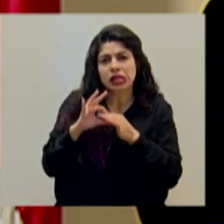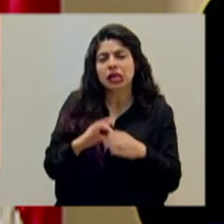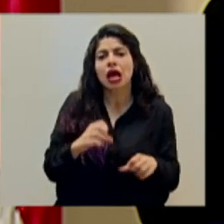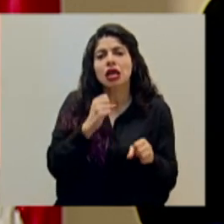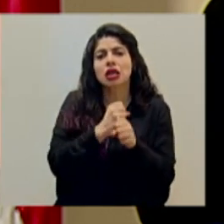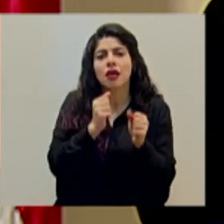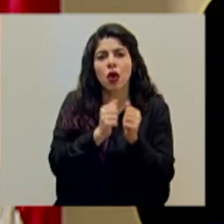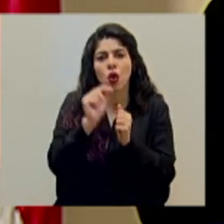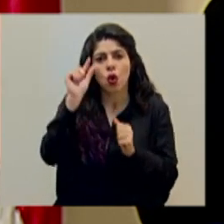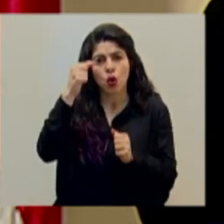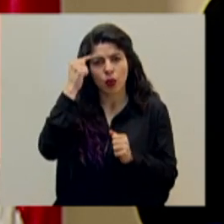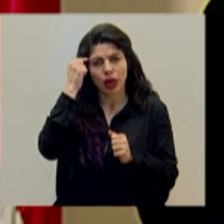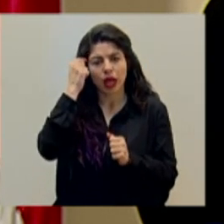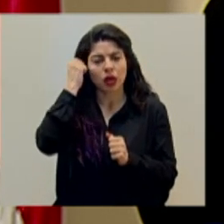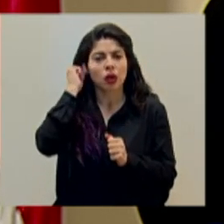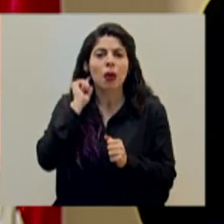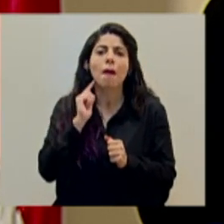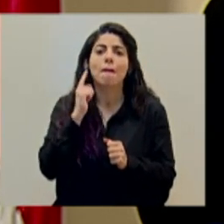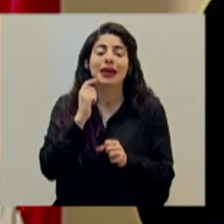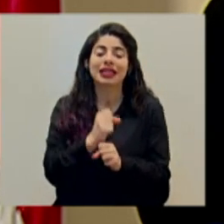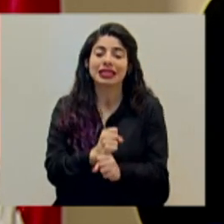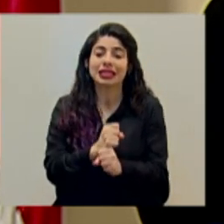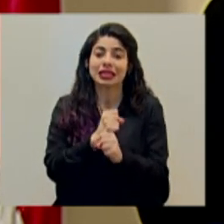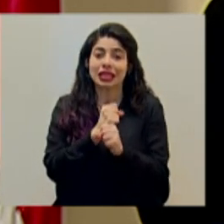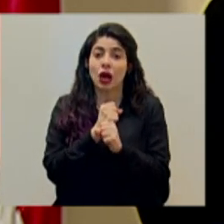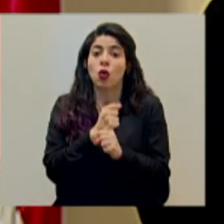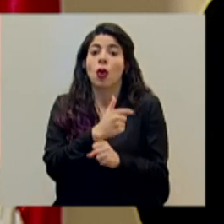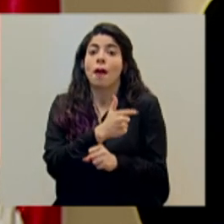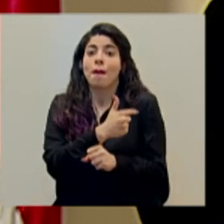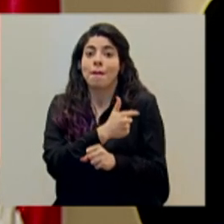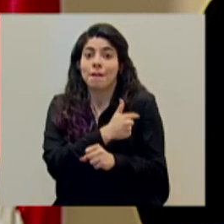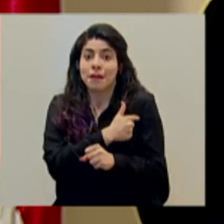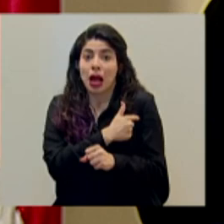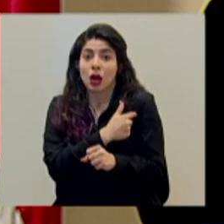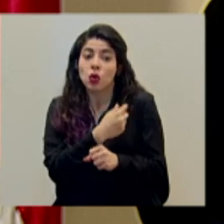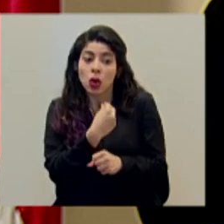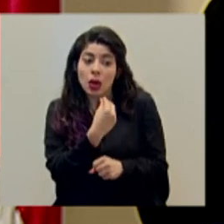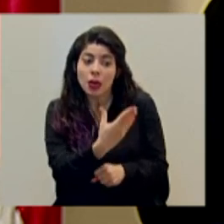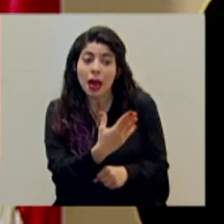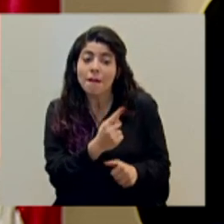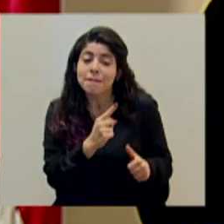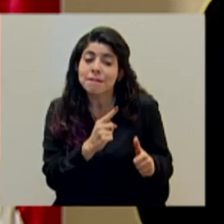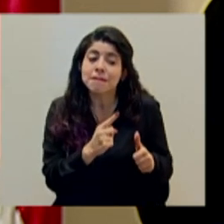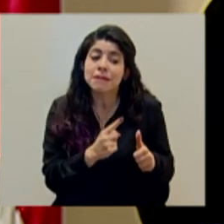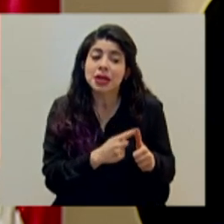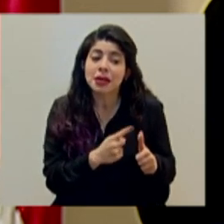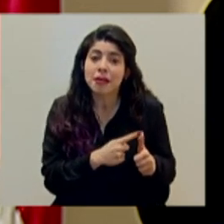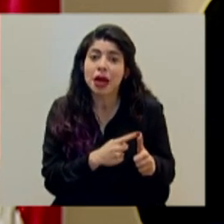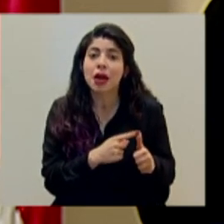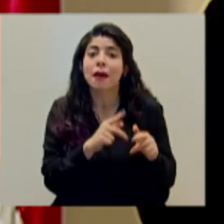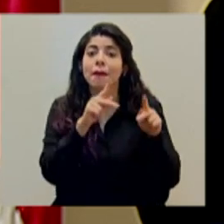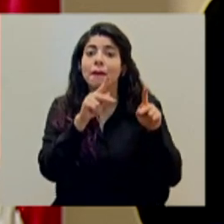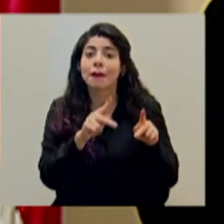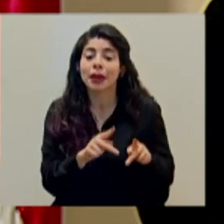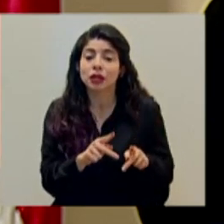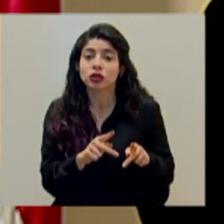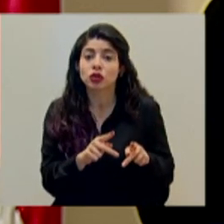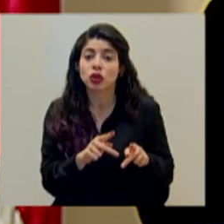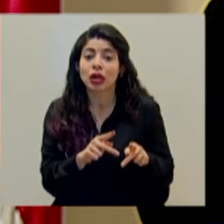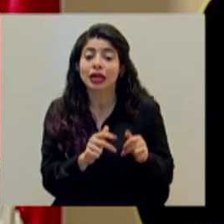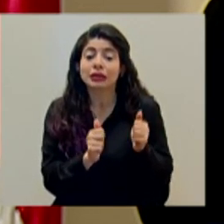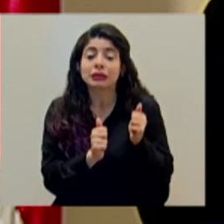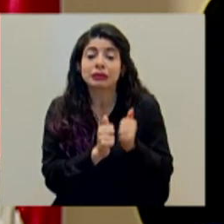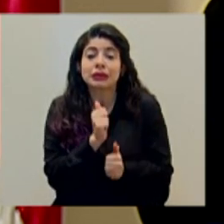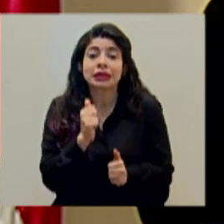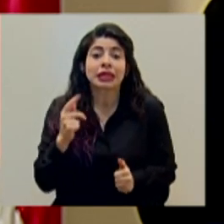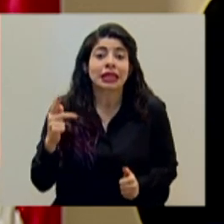gobiernos para garantizar que la vacuna va a ser aplicada principalmente o primariamente a las personas con mayor